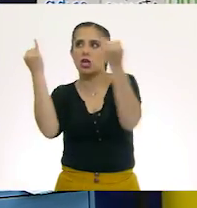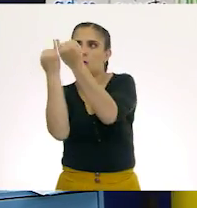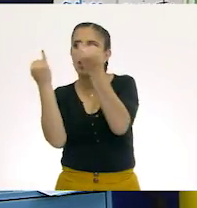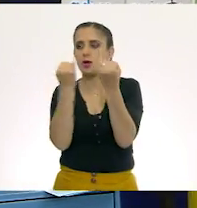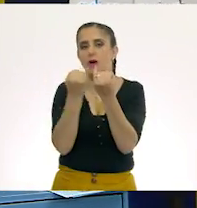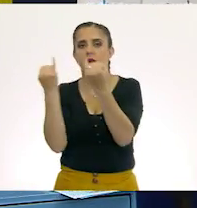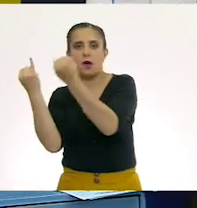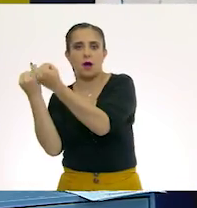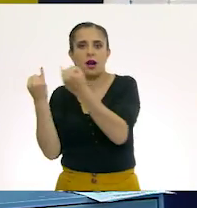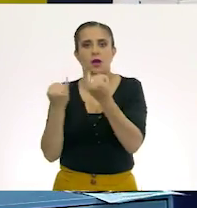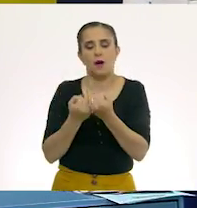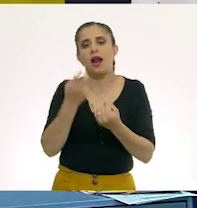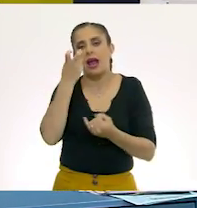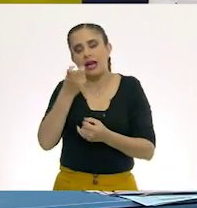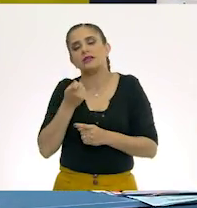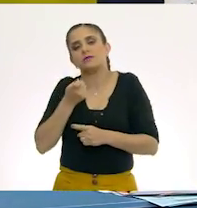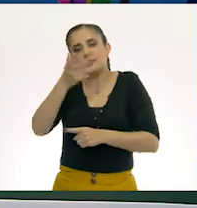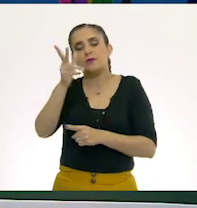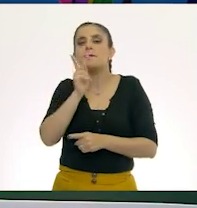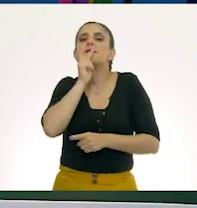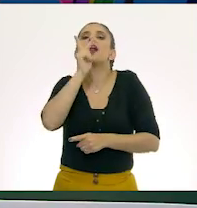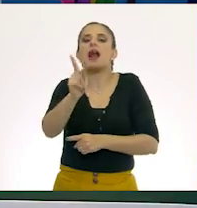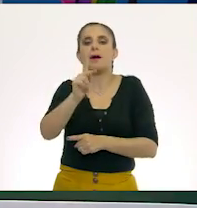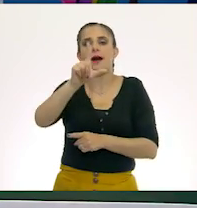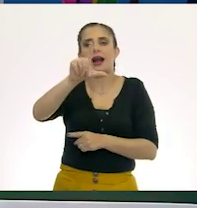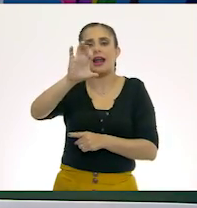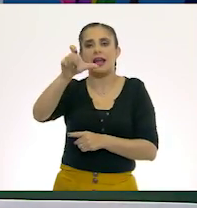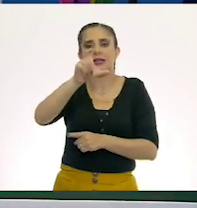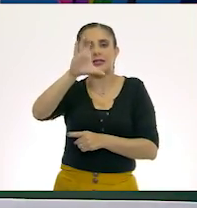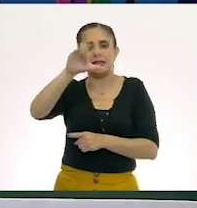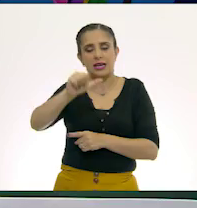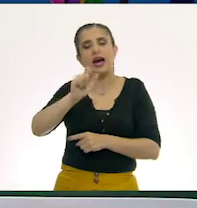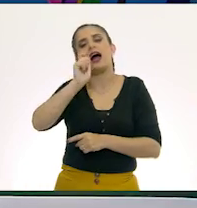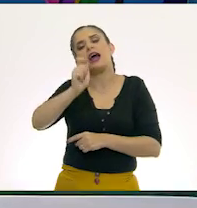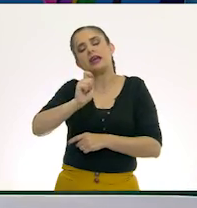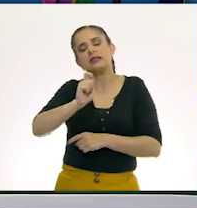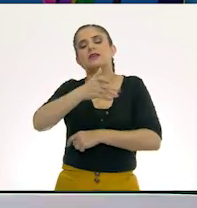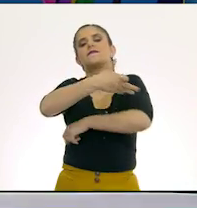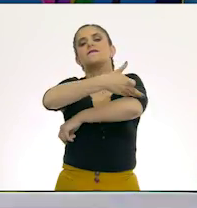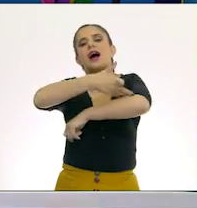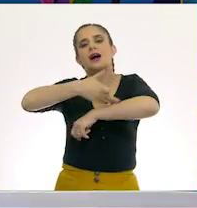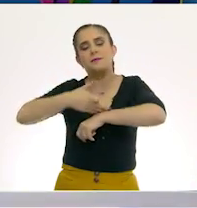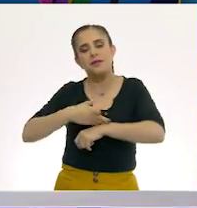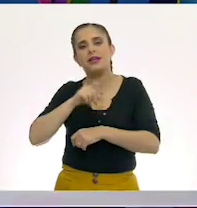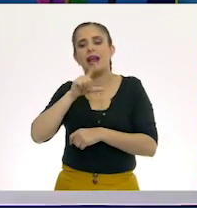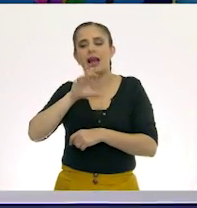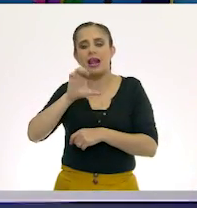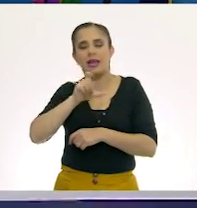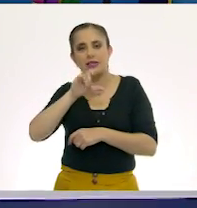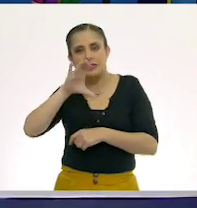se les llama, ¿sí? Familia léxica o familia de palabra, ¿sí? Familia